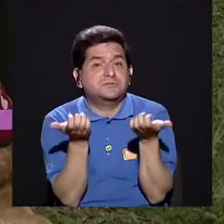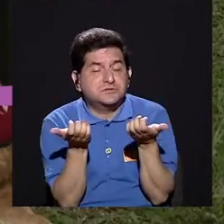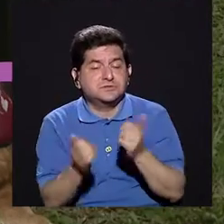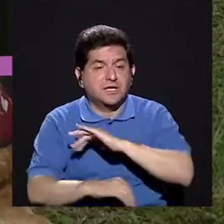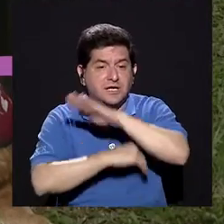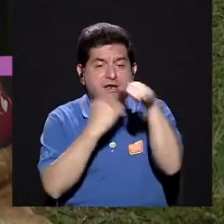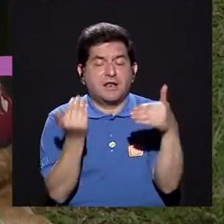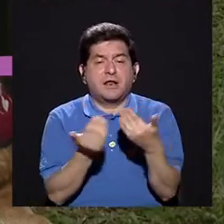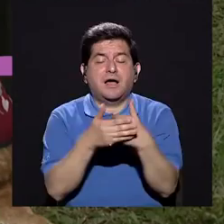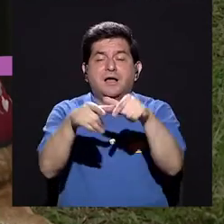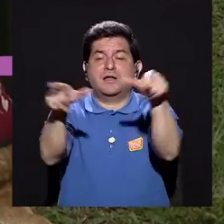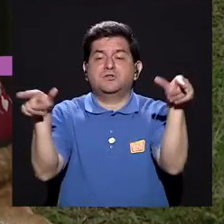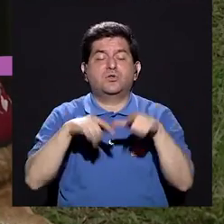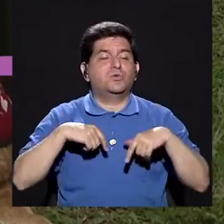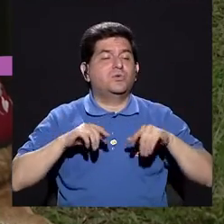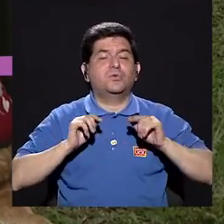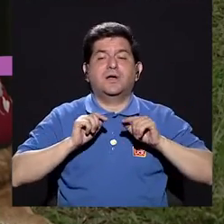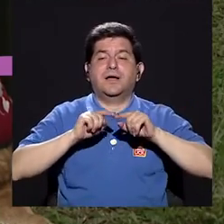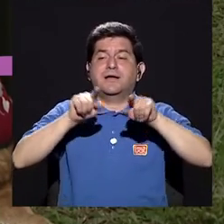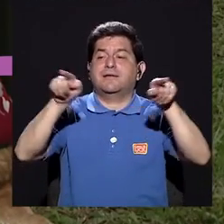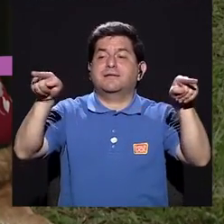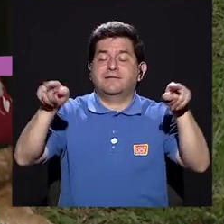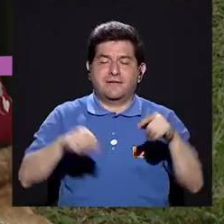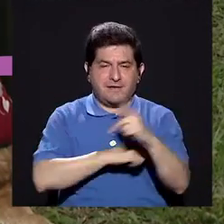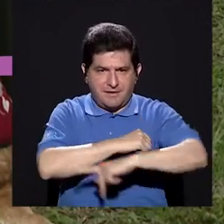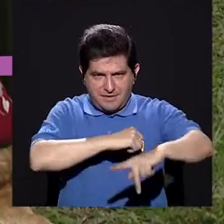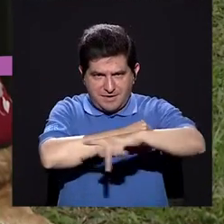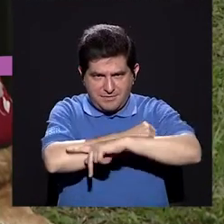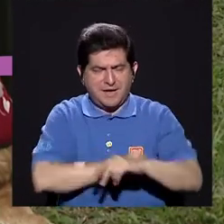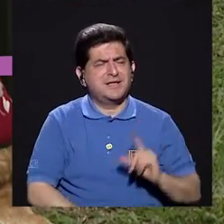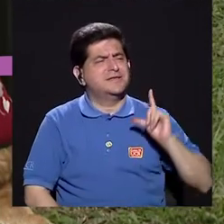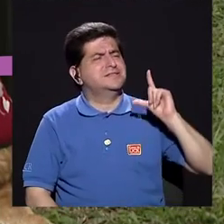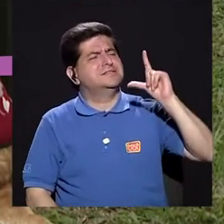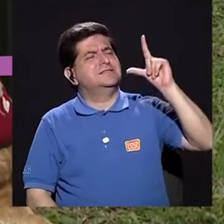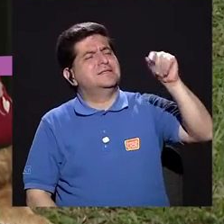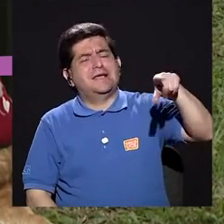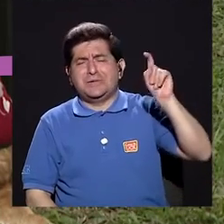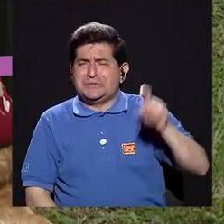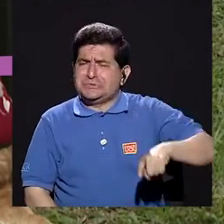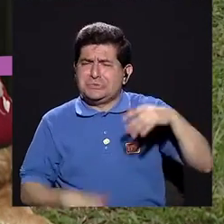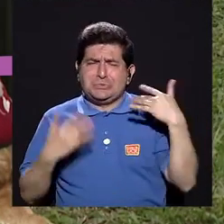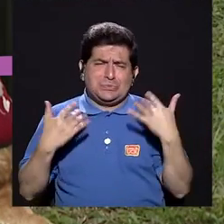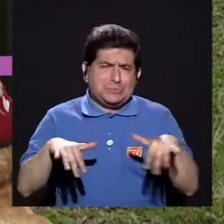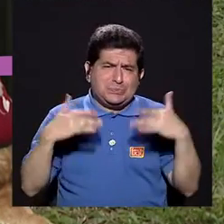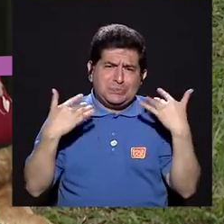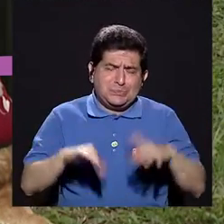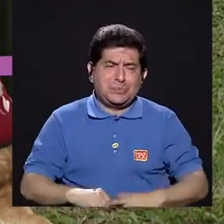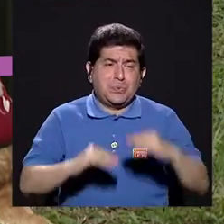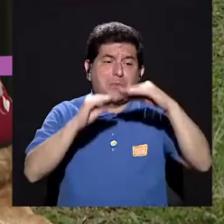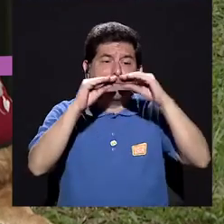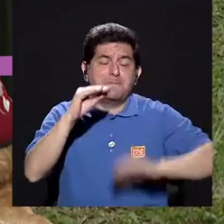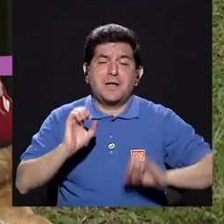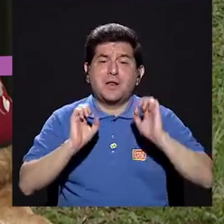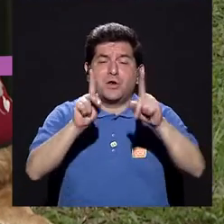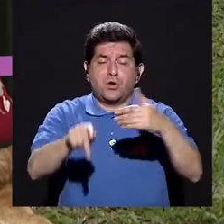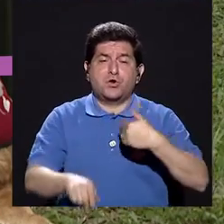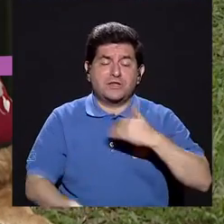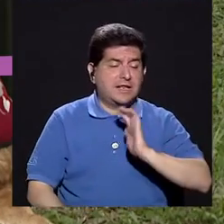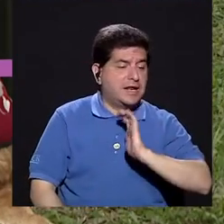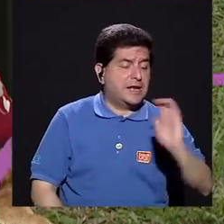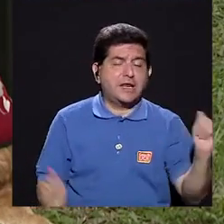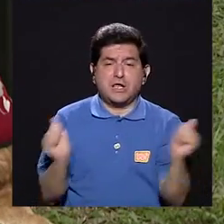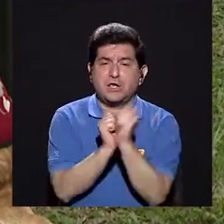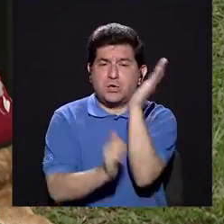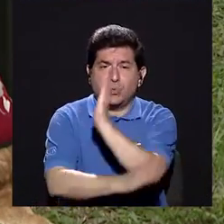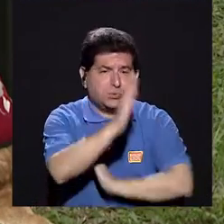a todas las partes del país. Las áreas rurales son las más necesitadas, son donde menos oportunidades tienen los